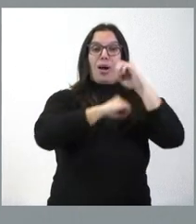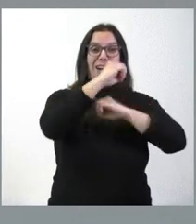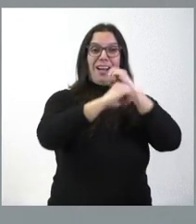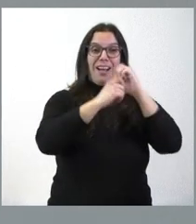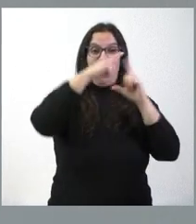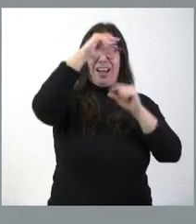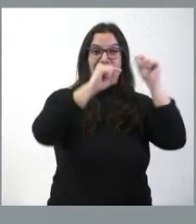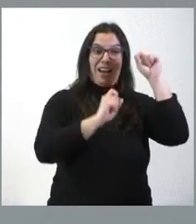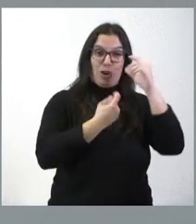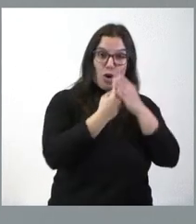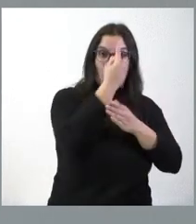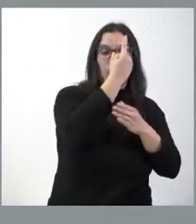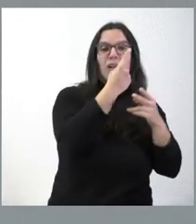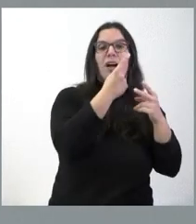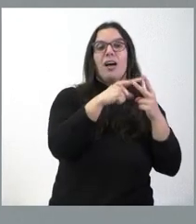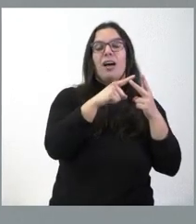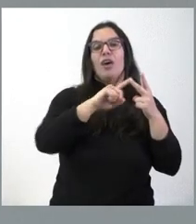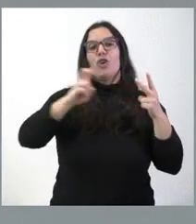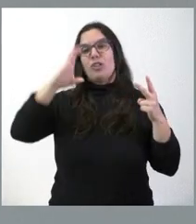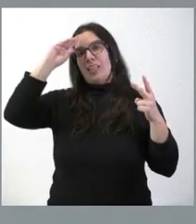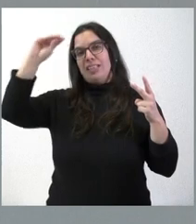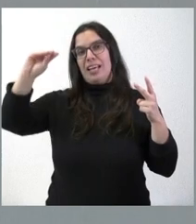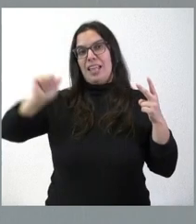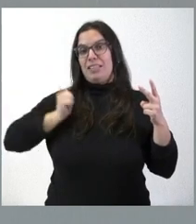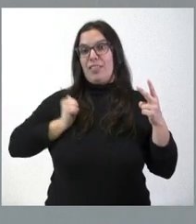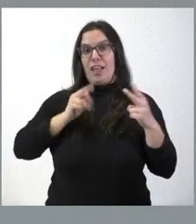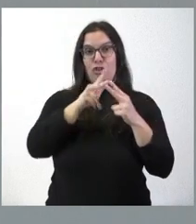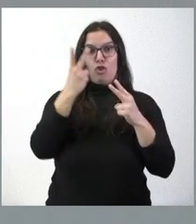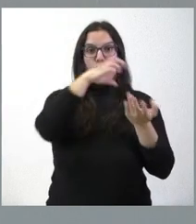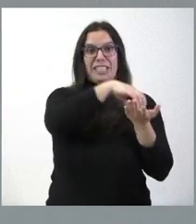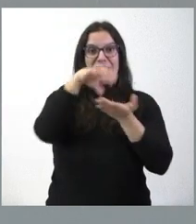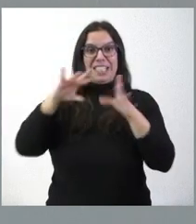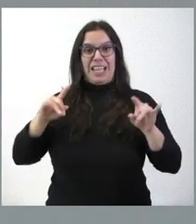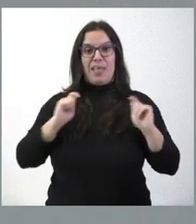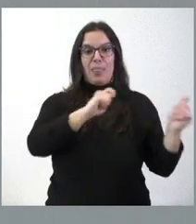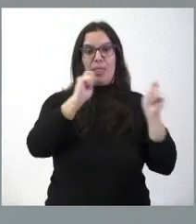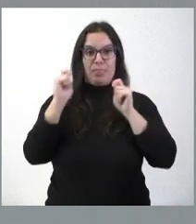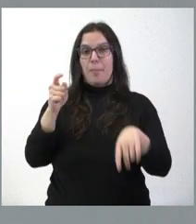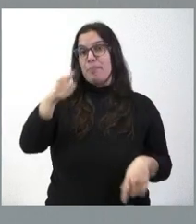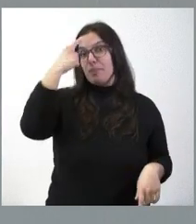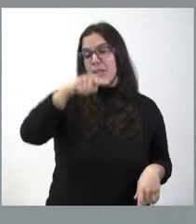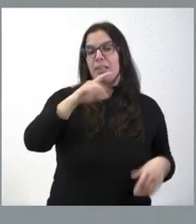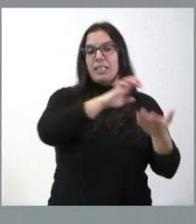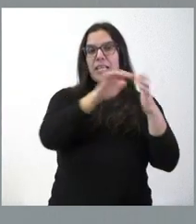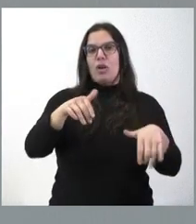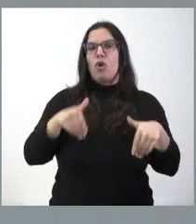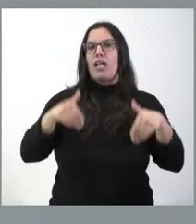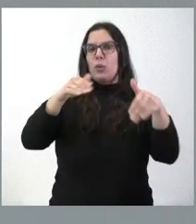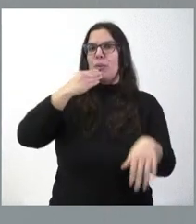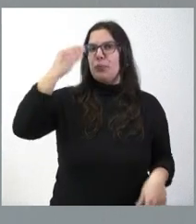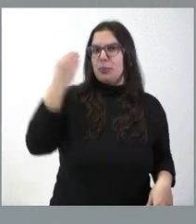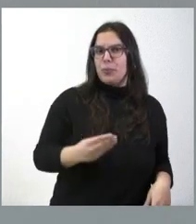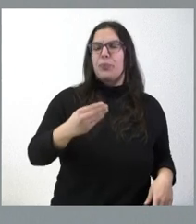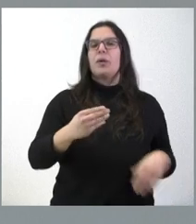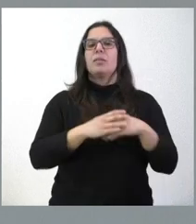Aeroespacial como la Agencia de Inteligencia Artificial. Saben ustedes que Castilla y León presentó muy buenas candidaturas, tuvieron el apoyo